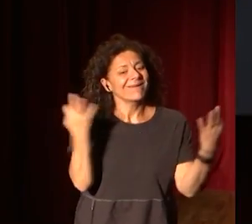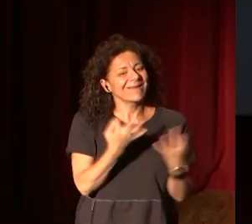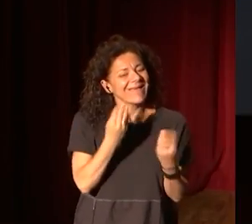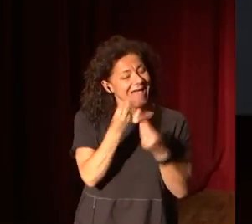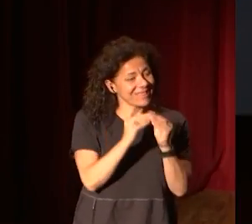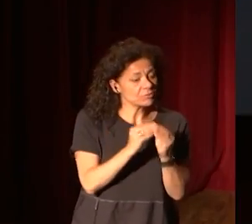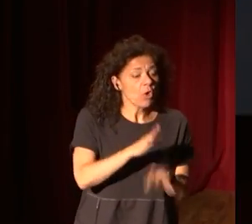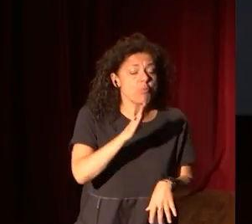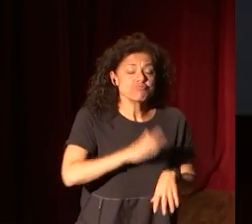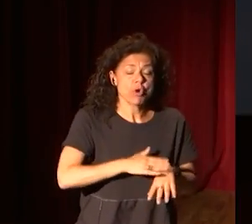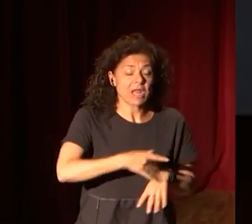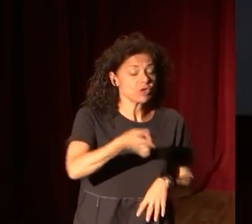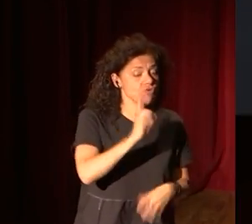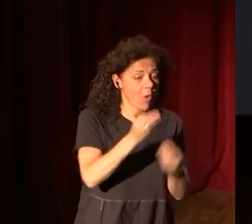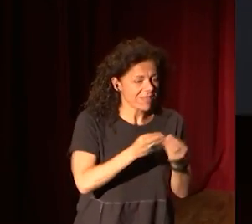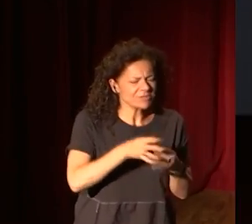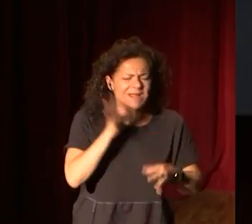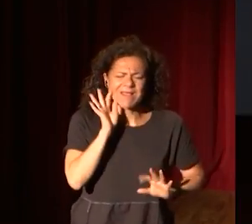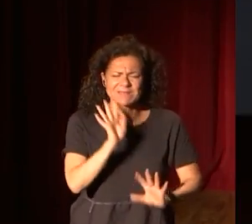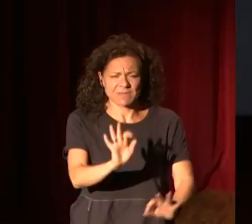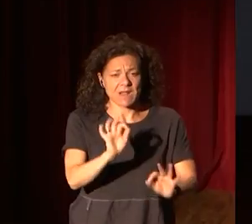qué no hacemos y, sobre todo, en qué pensamos.